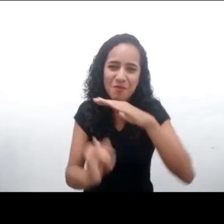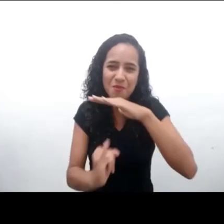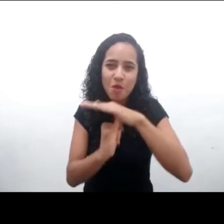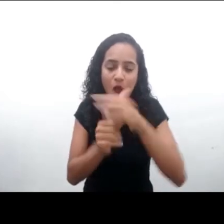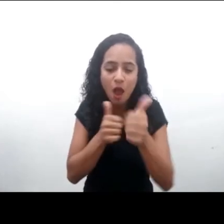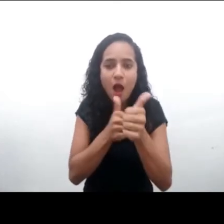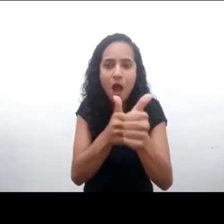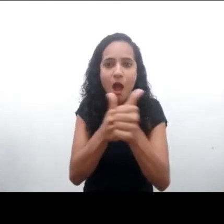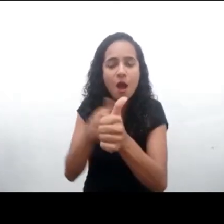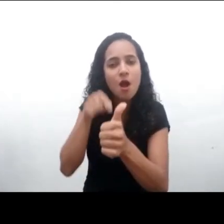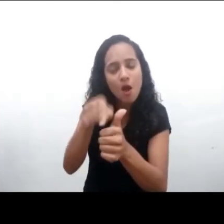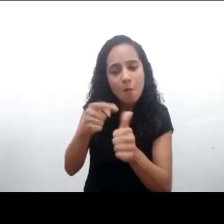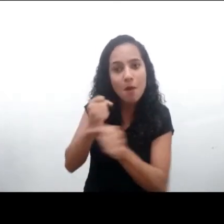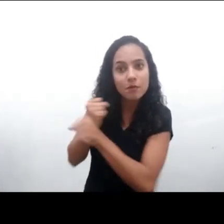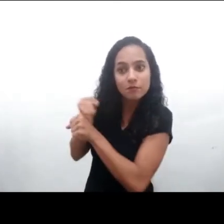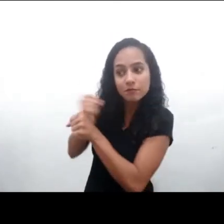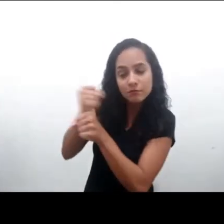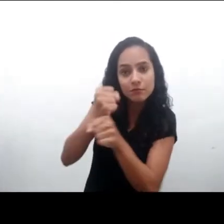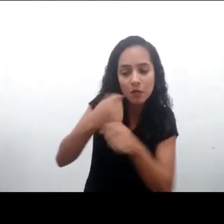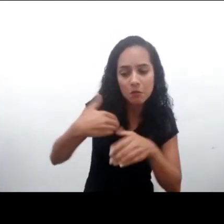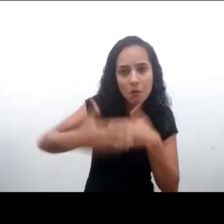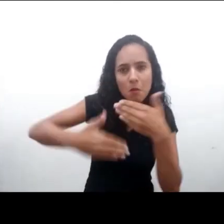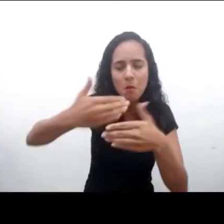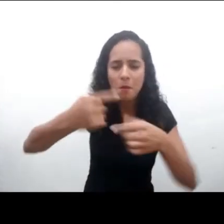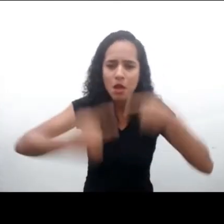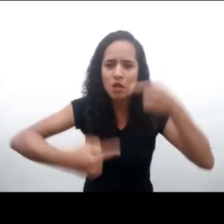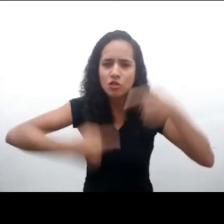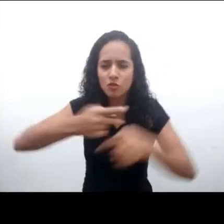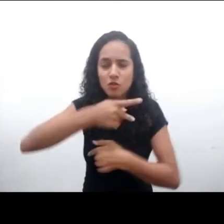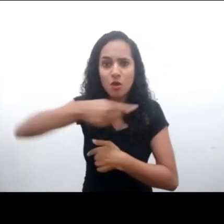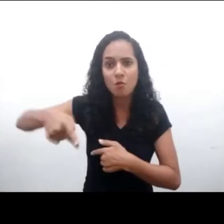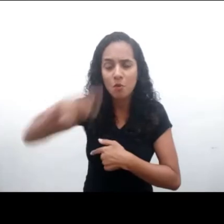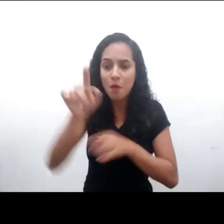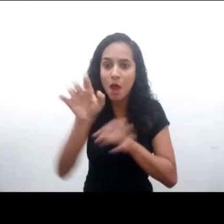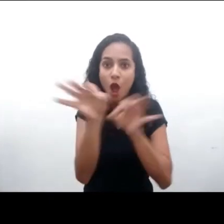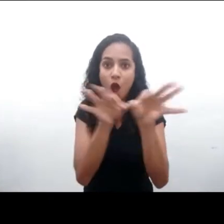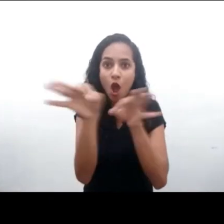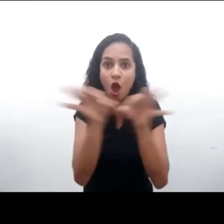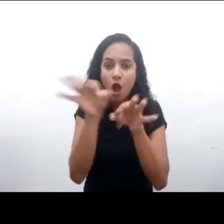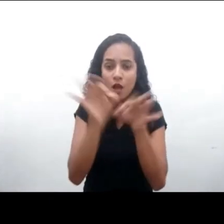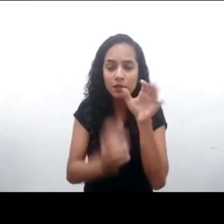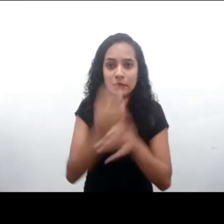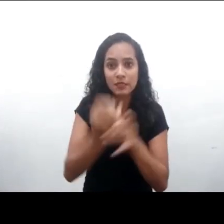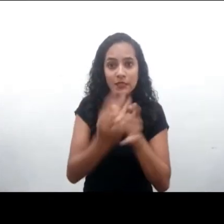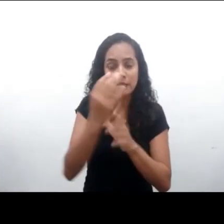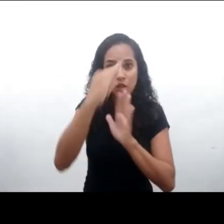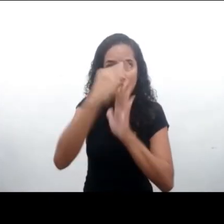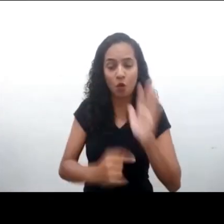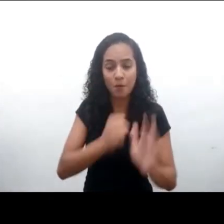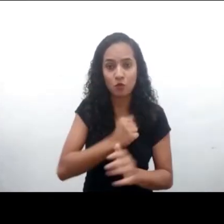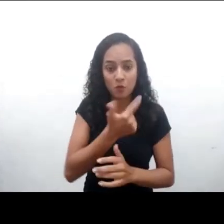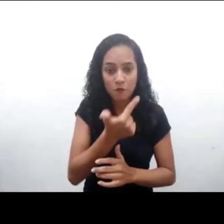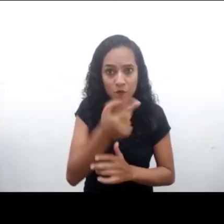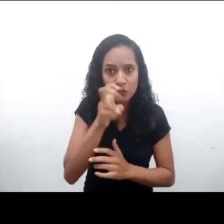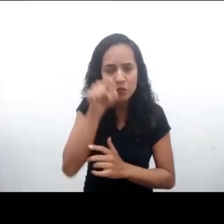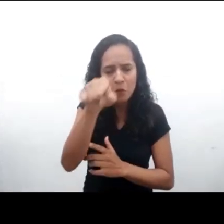que nosotros del Instituto Alana acompañamos y participamos en los últimos años en el proceso de discusión pública para la elaboración de la